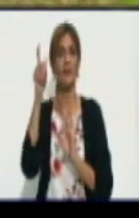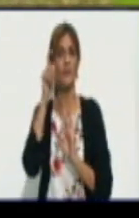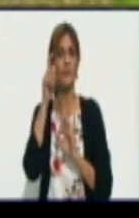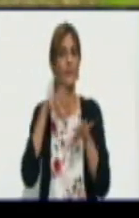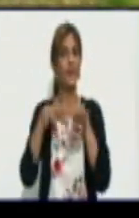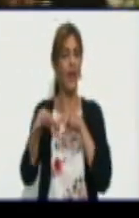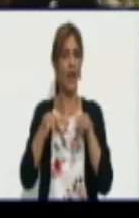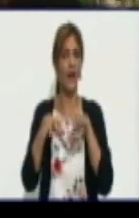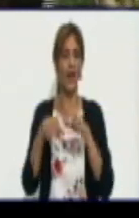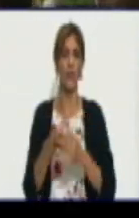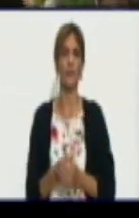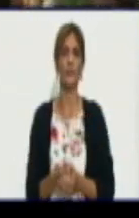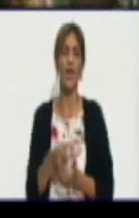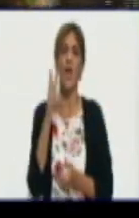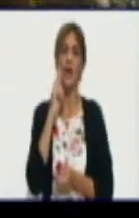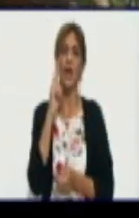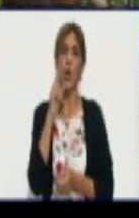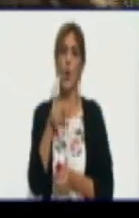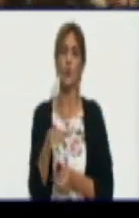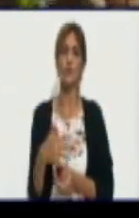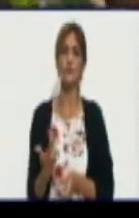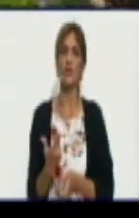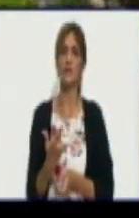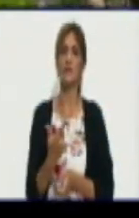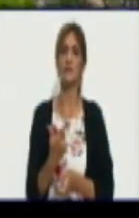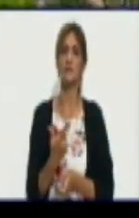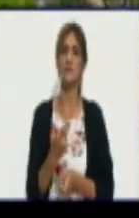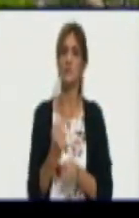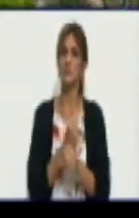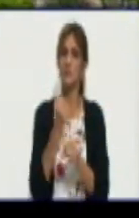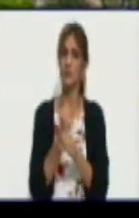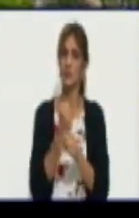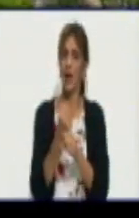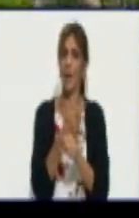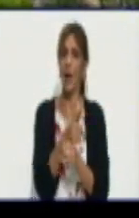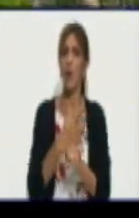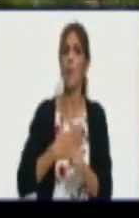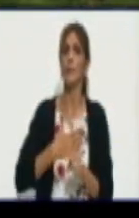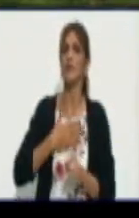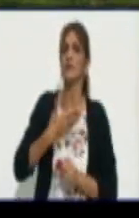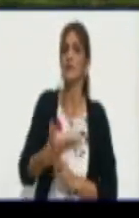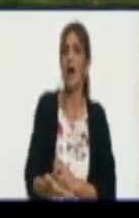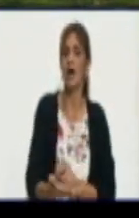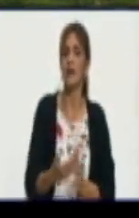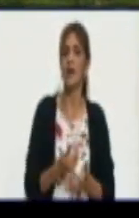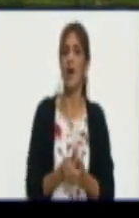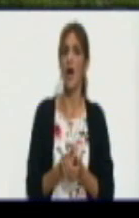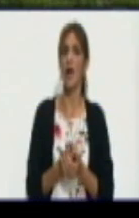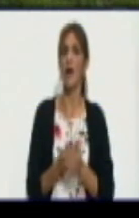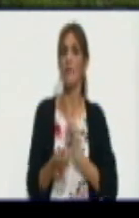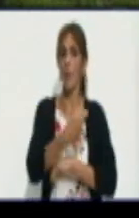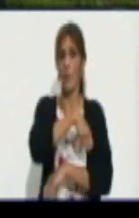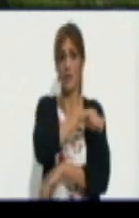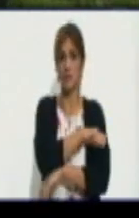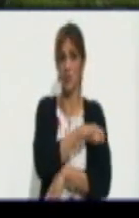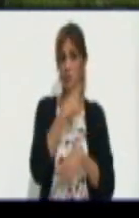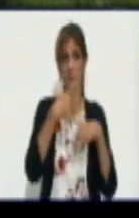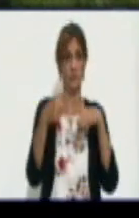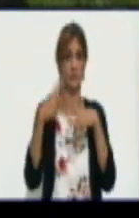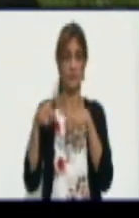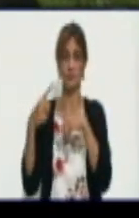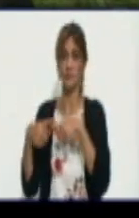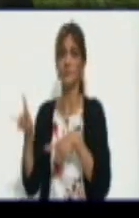Reconocer su pertenencia y estimular su esfuerzo. Brindar a la población productos lácteos a precio por acuerdo.